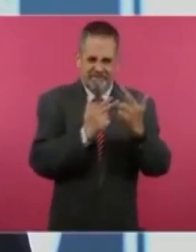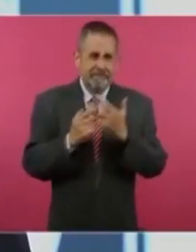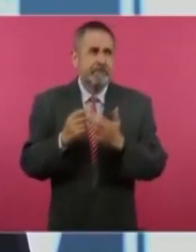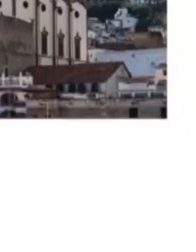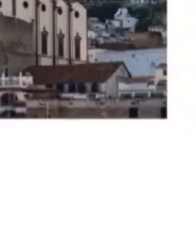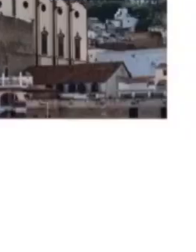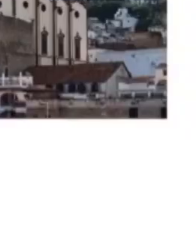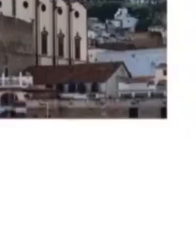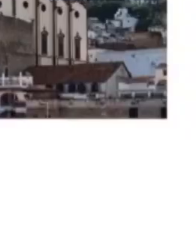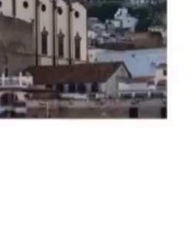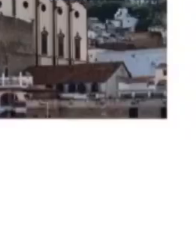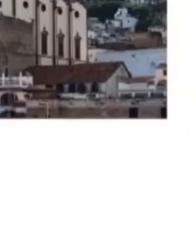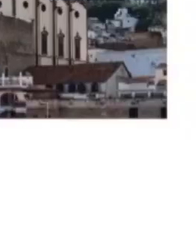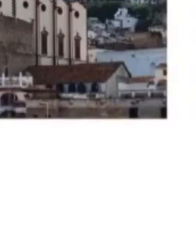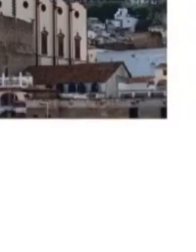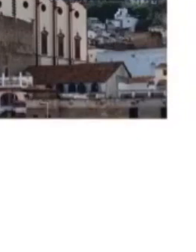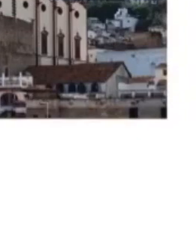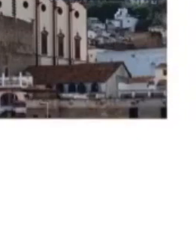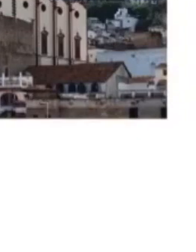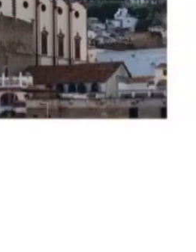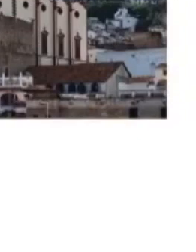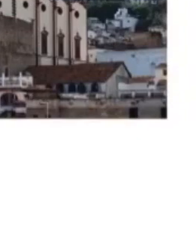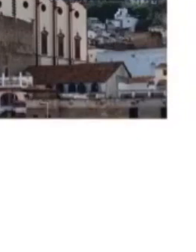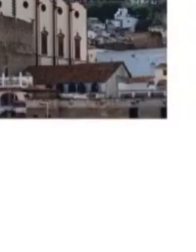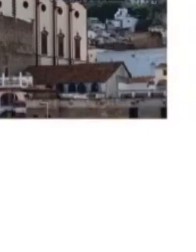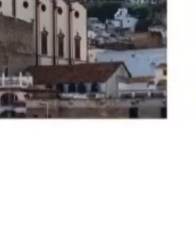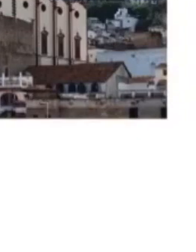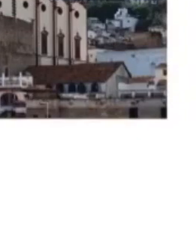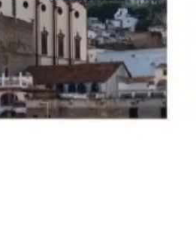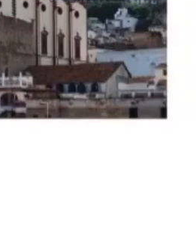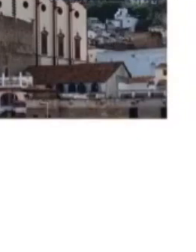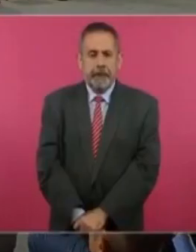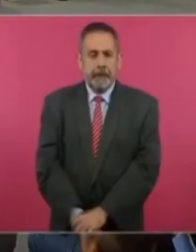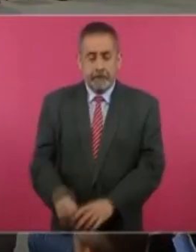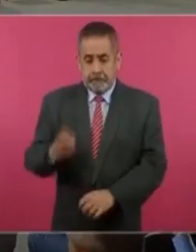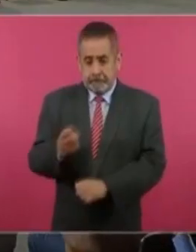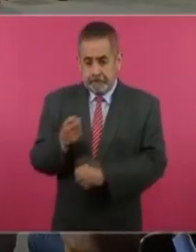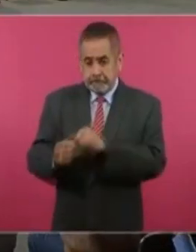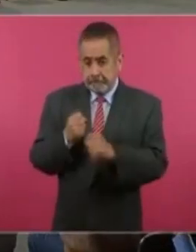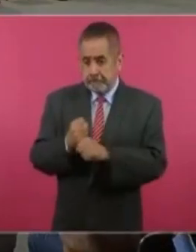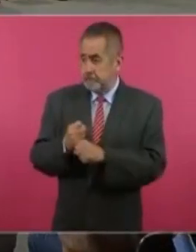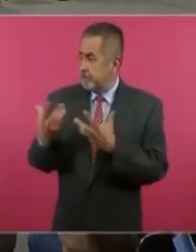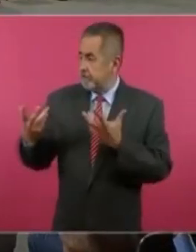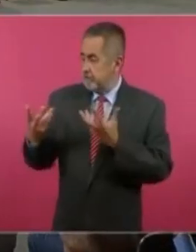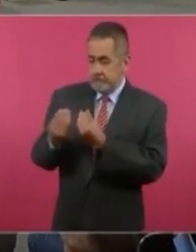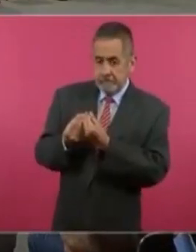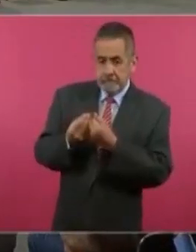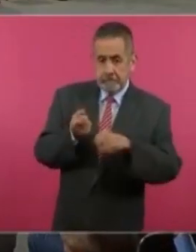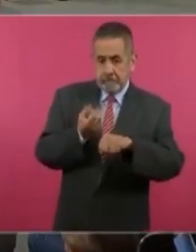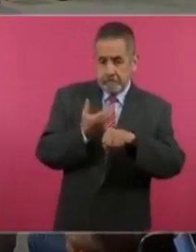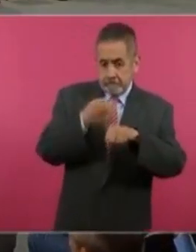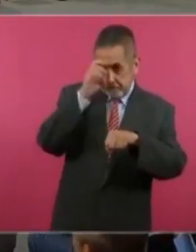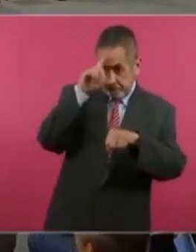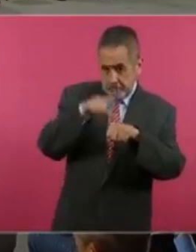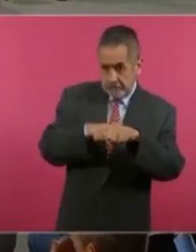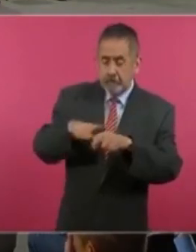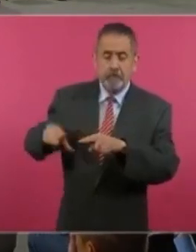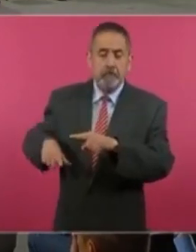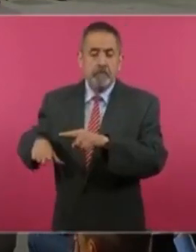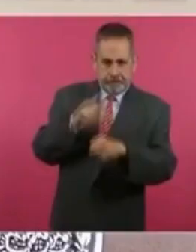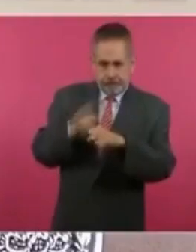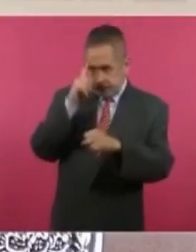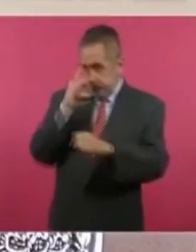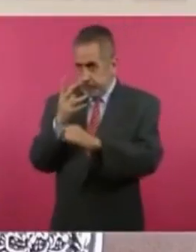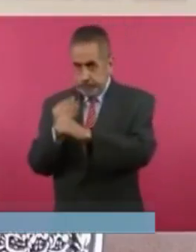en donde se dio a conocer los avances del Programa Nacional de Reconstrucción en Patrimonios Culturales Afectados por el Sismo del 2017.